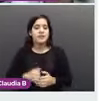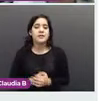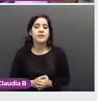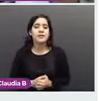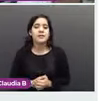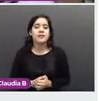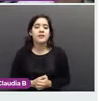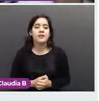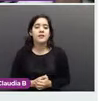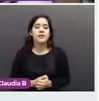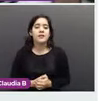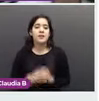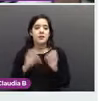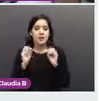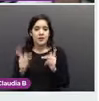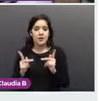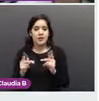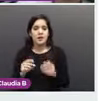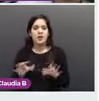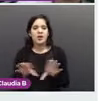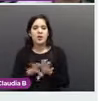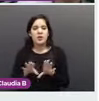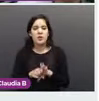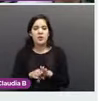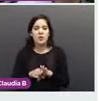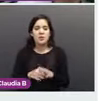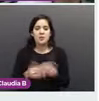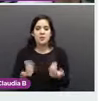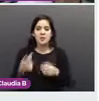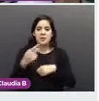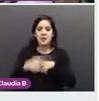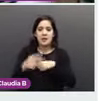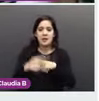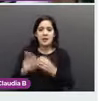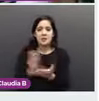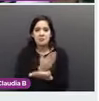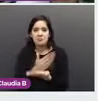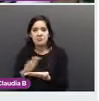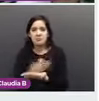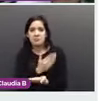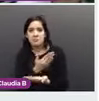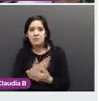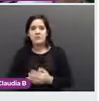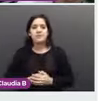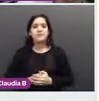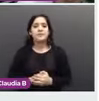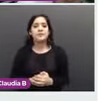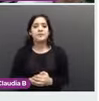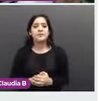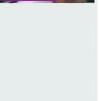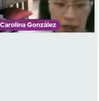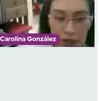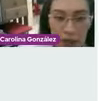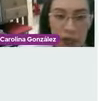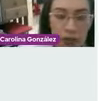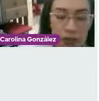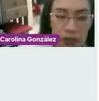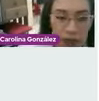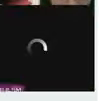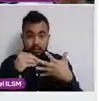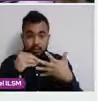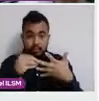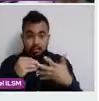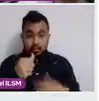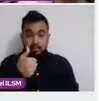Bueno, la clasificación de estos factores de riesgo, como ya les había mencionado, el 6 y el 11 se van a